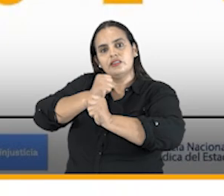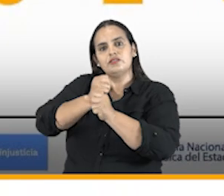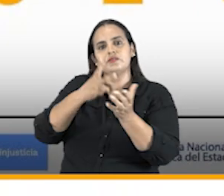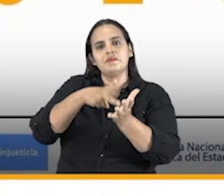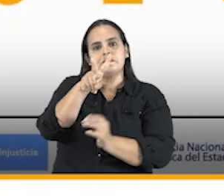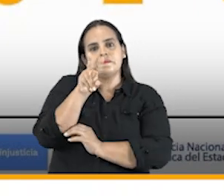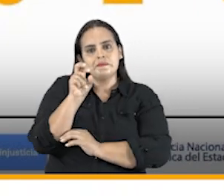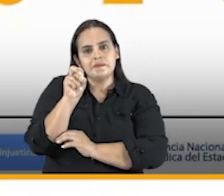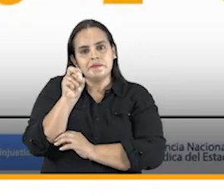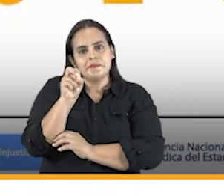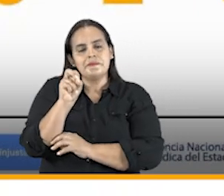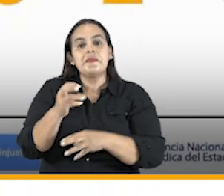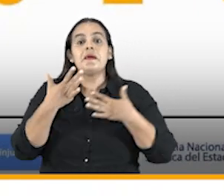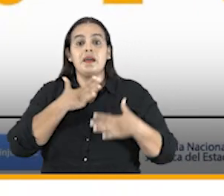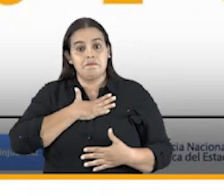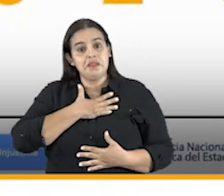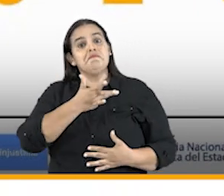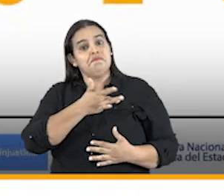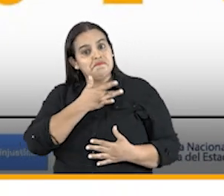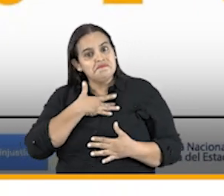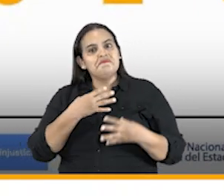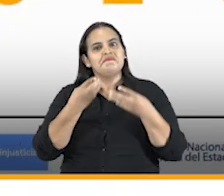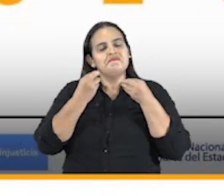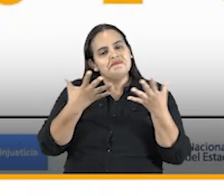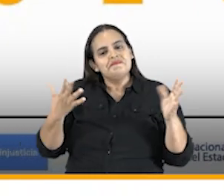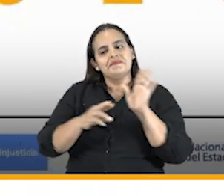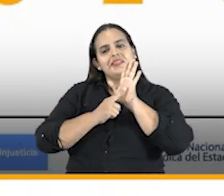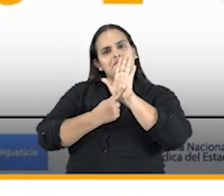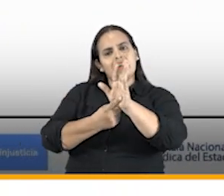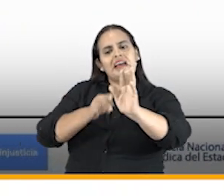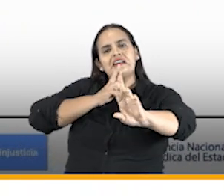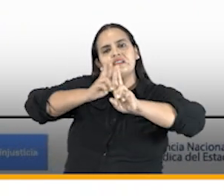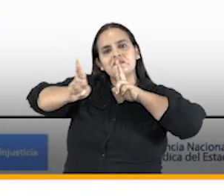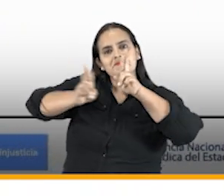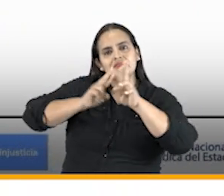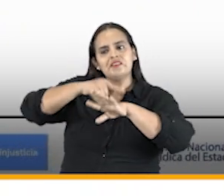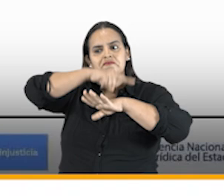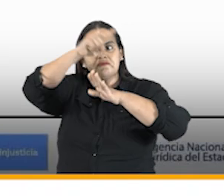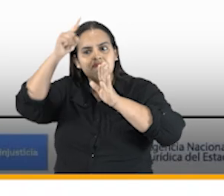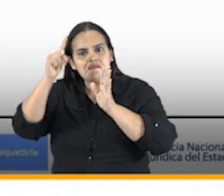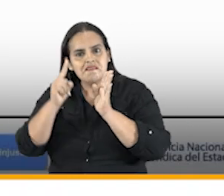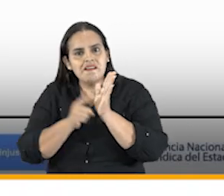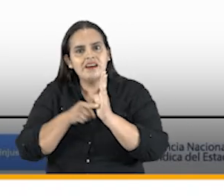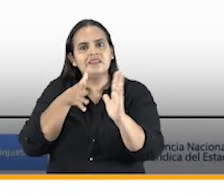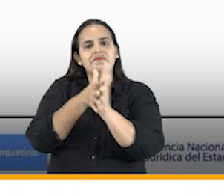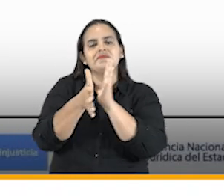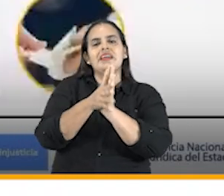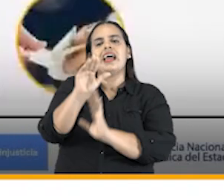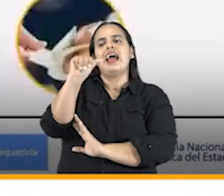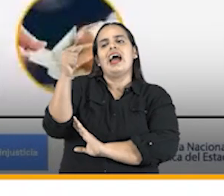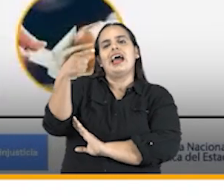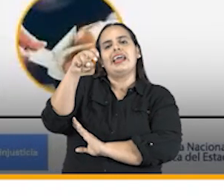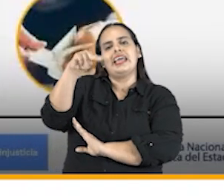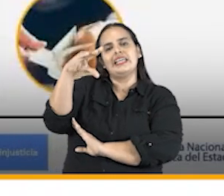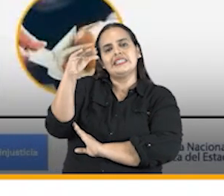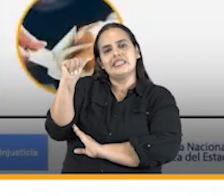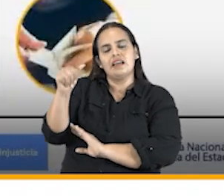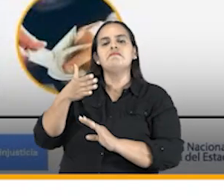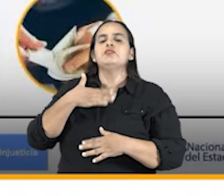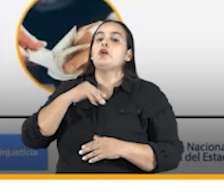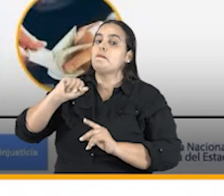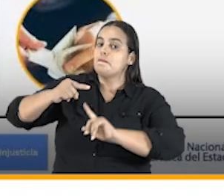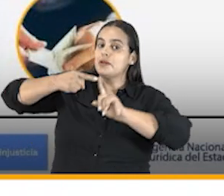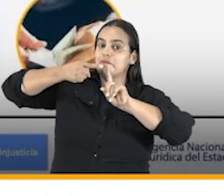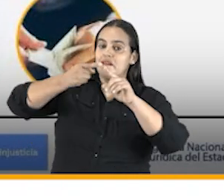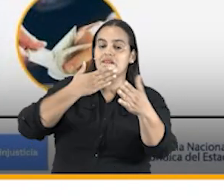Para mí es muy grato presentar los resultados de la agencia y quiero empezar la presentación agradeciéndole a todo el